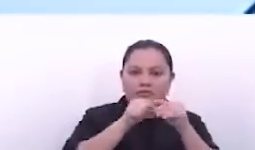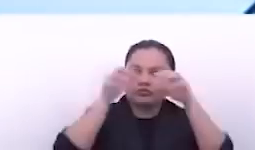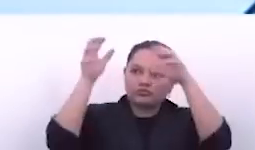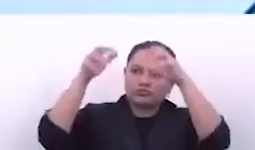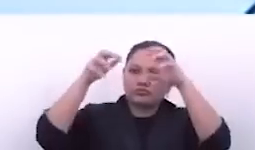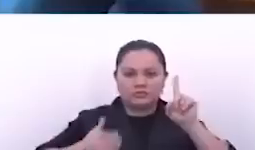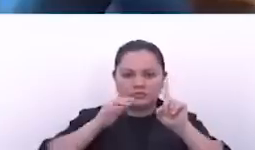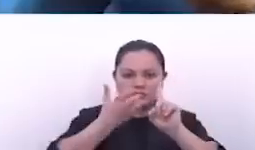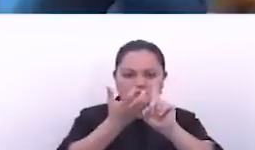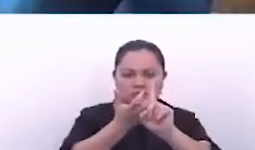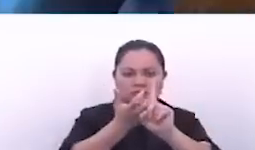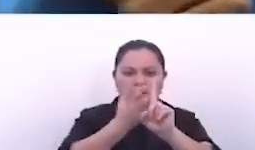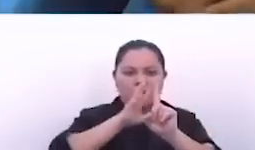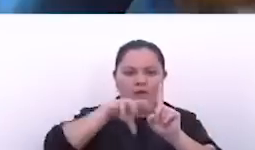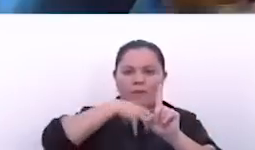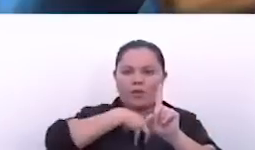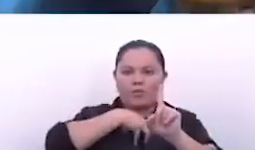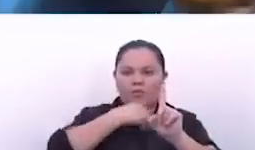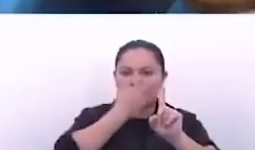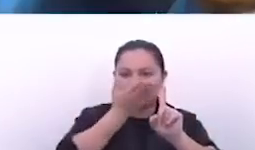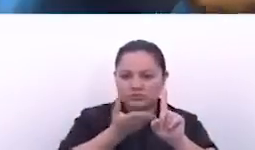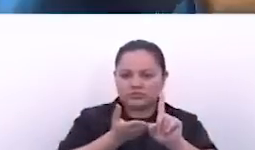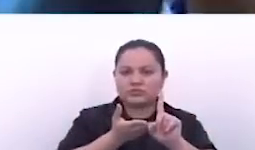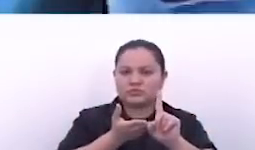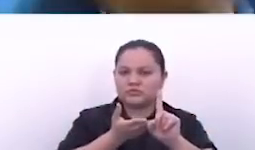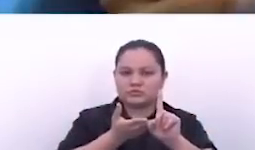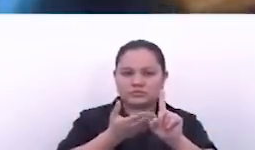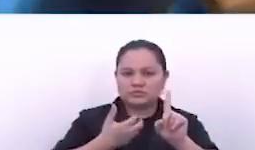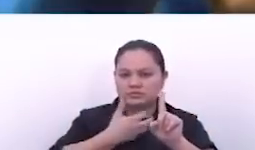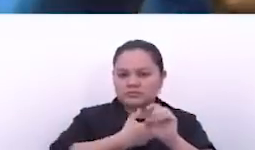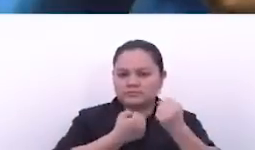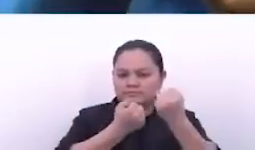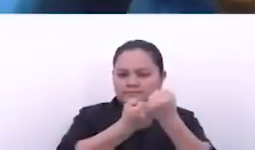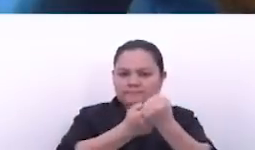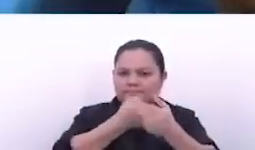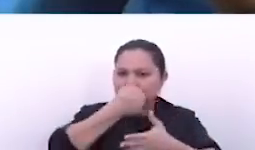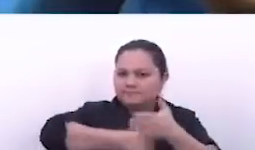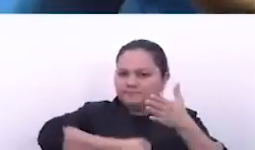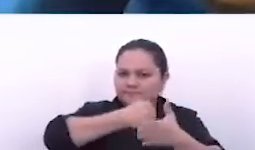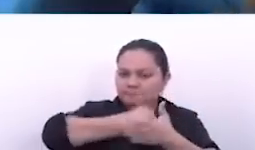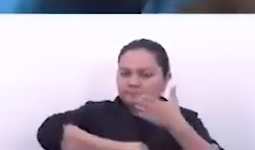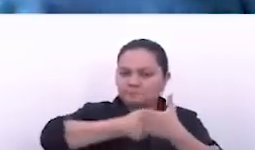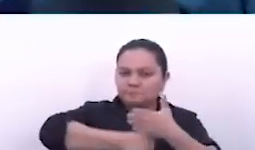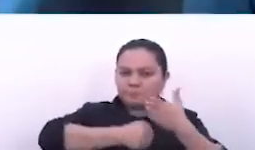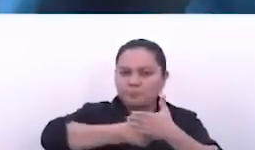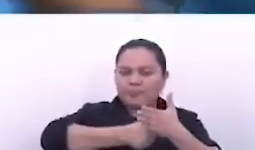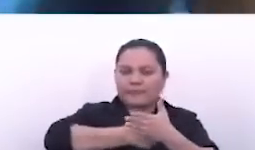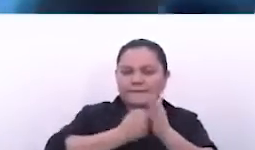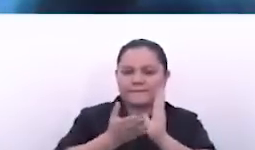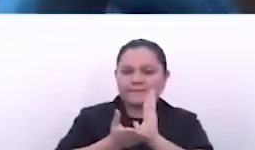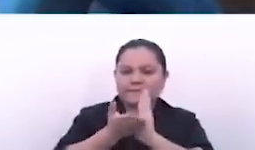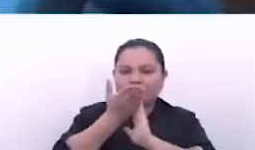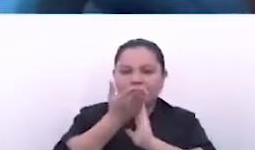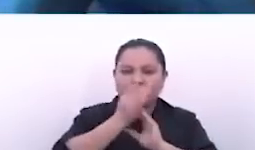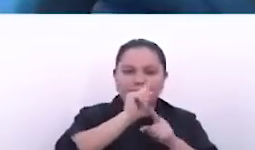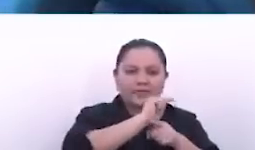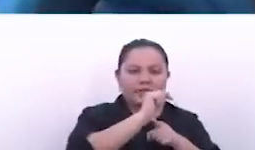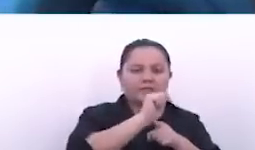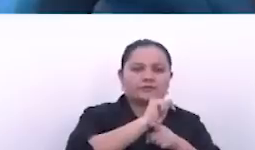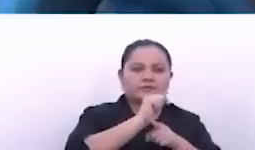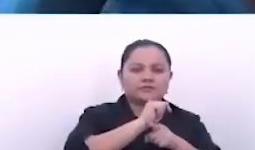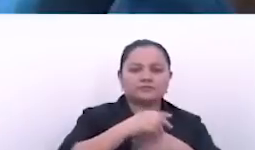hay en nuestro país. Y que nosotros, por supuesto, nos sumamos a esos esfuerzos. Estamos desarrollando pequeños talleres